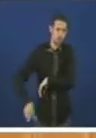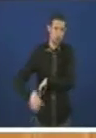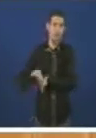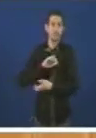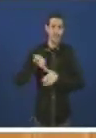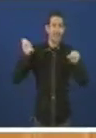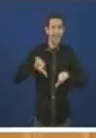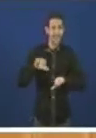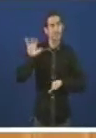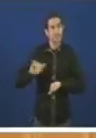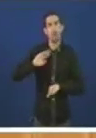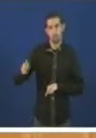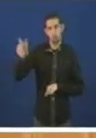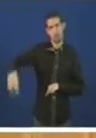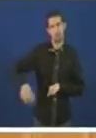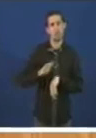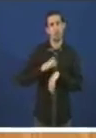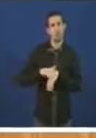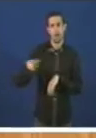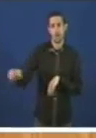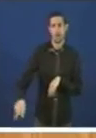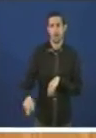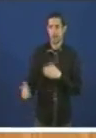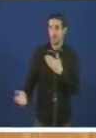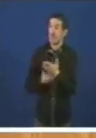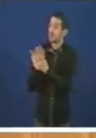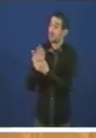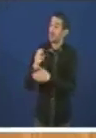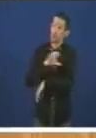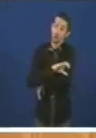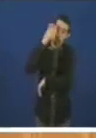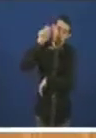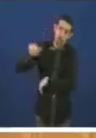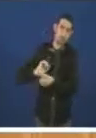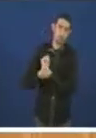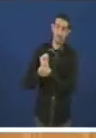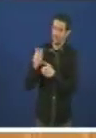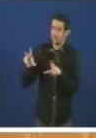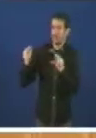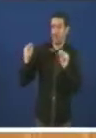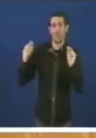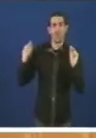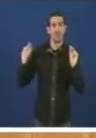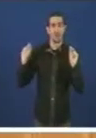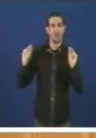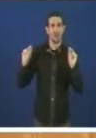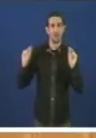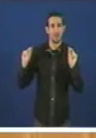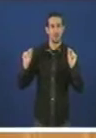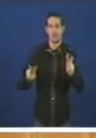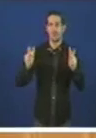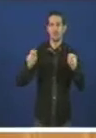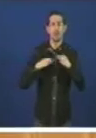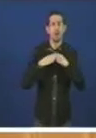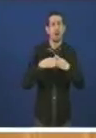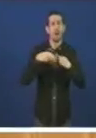Hai tanto polo que pedir o cese deste conselleiro que a súa a pregunta particular é por que o pide só polo de Navantia porque